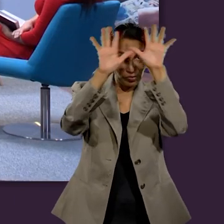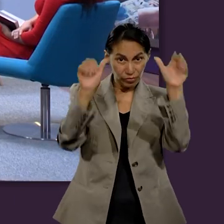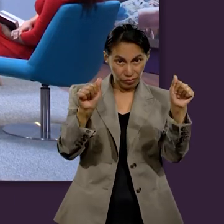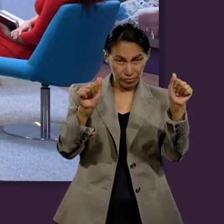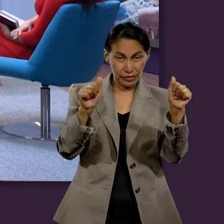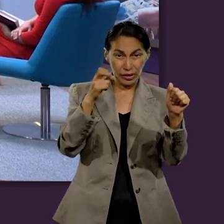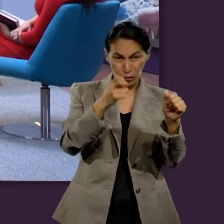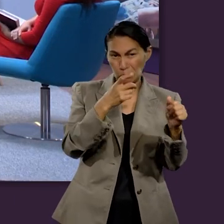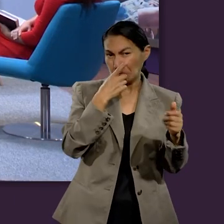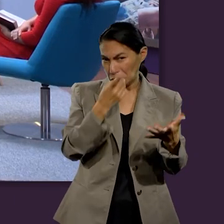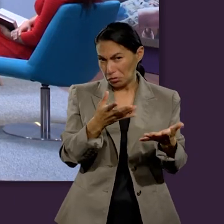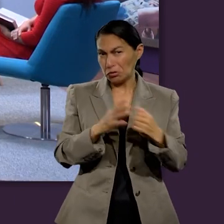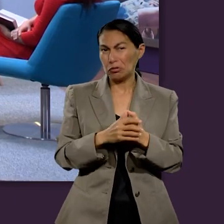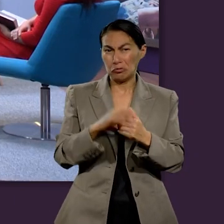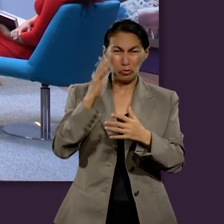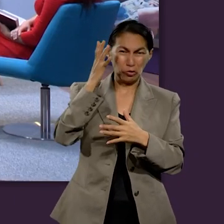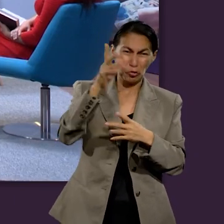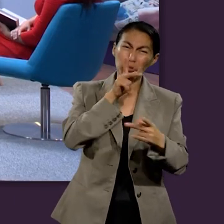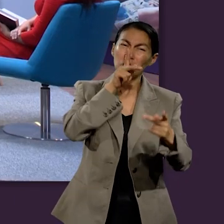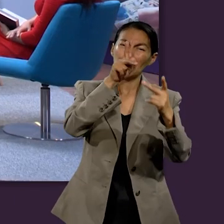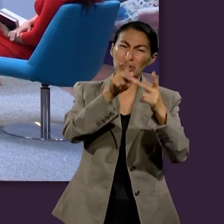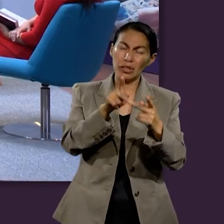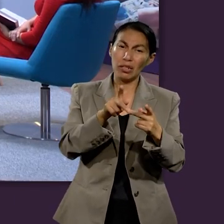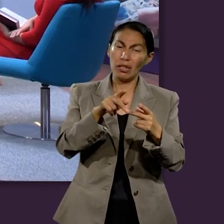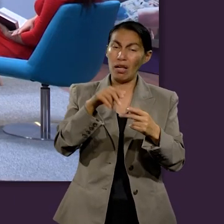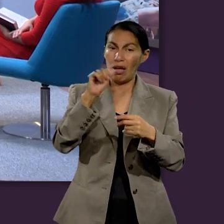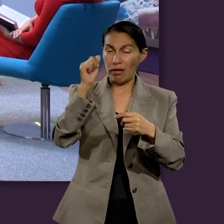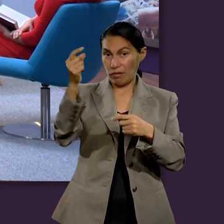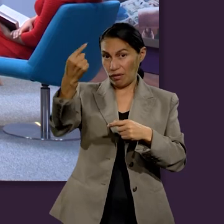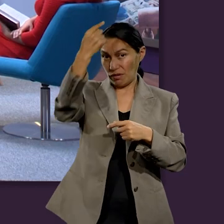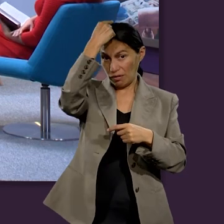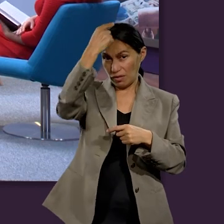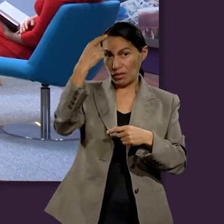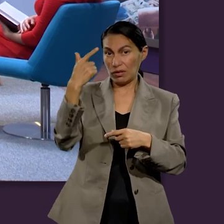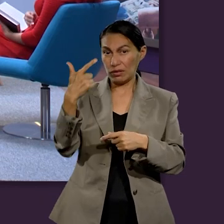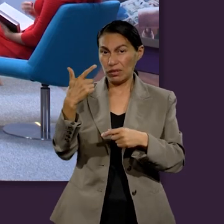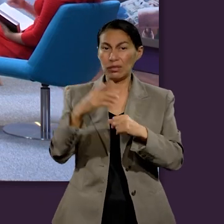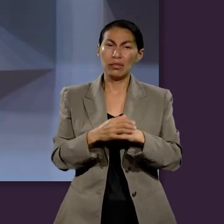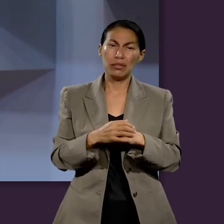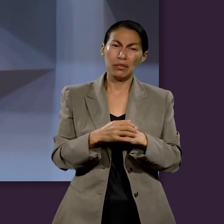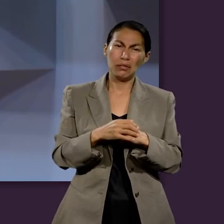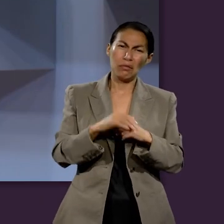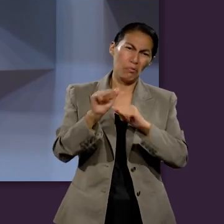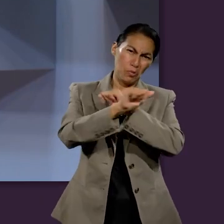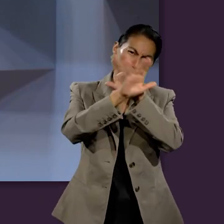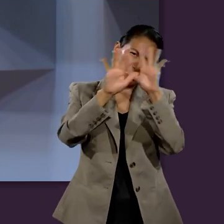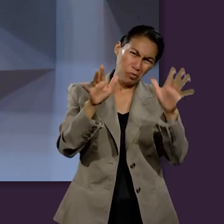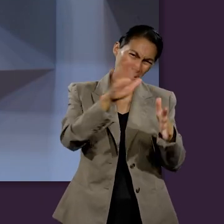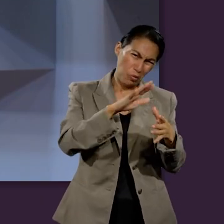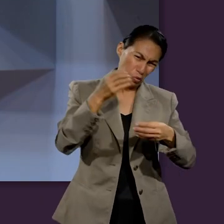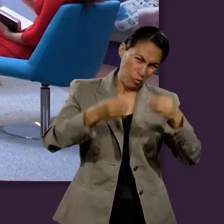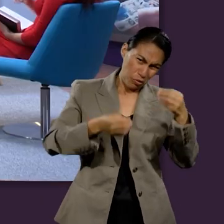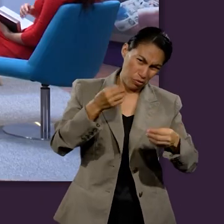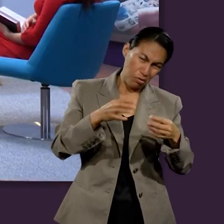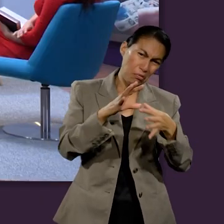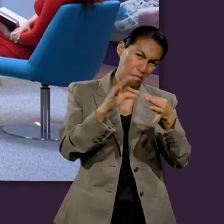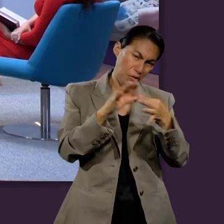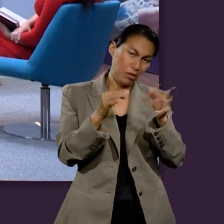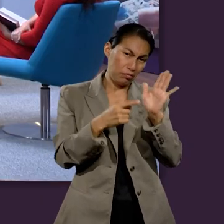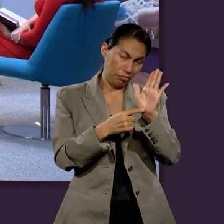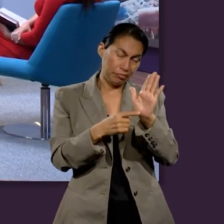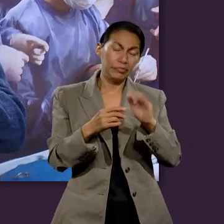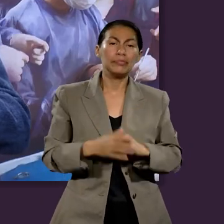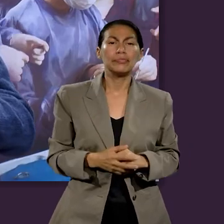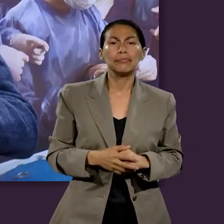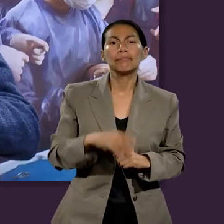está por venir. Y precisamente en Daniel 7, Apocalipsis 11, es donde más se habla acerca de este juicio.